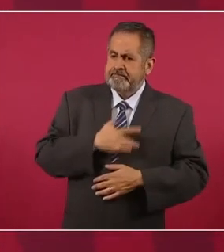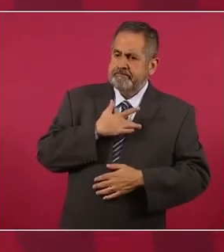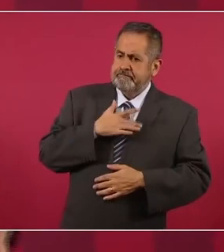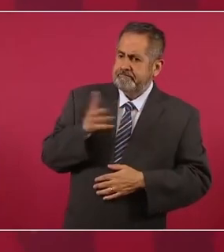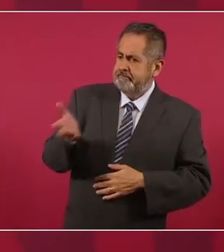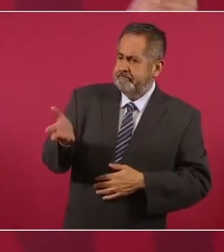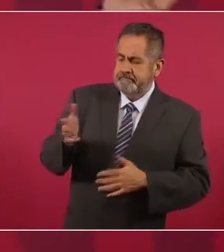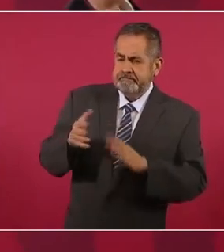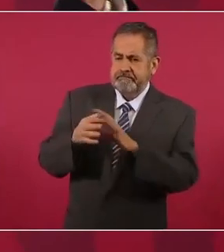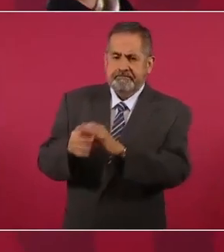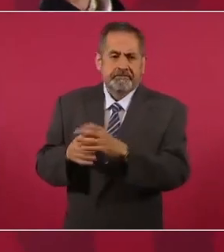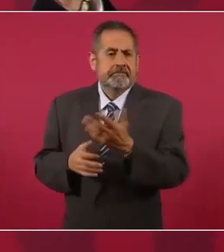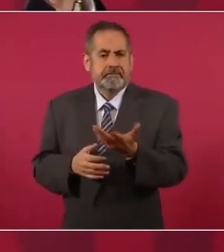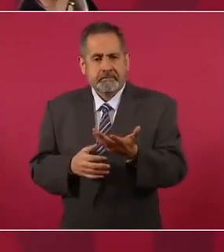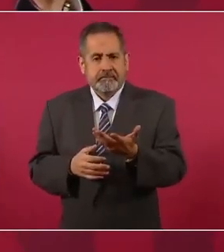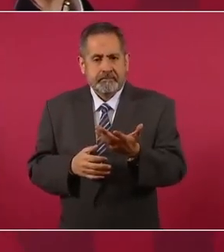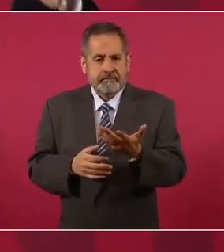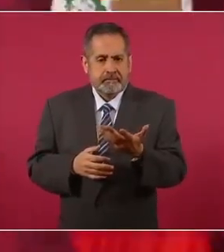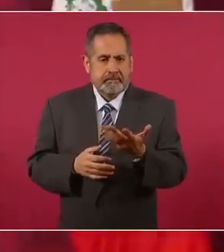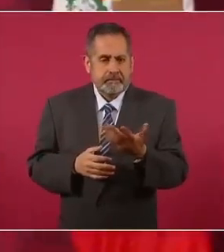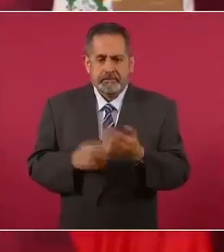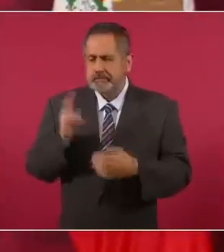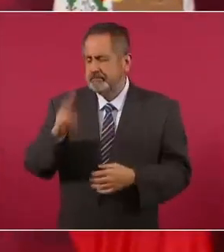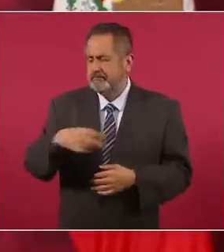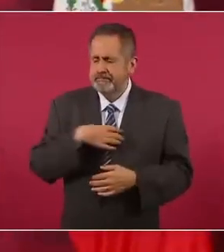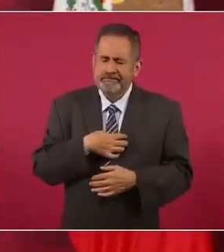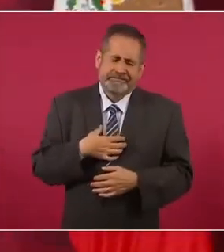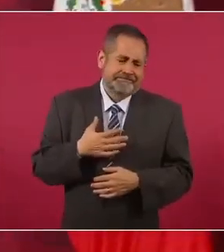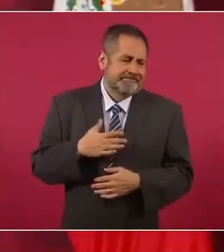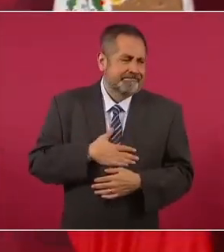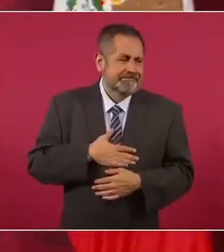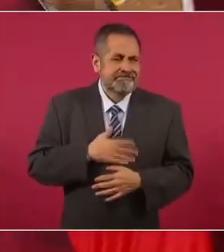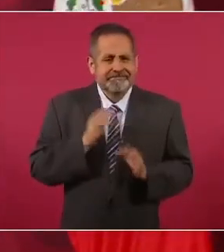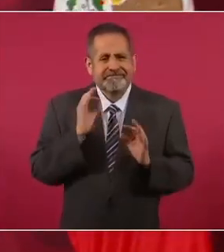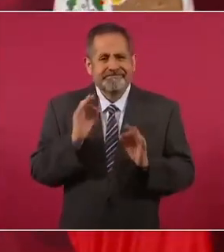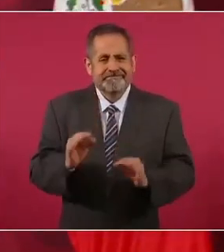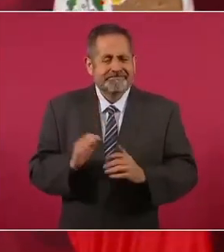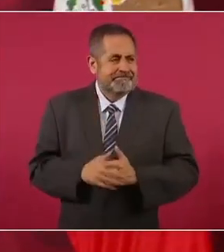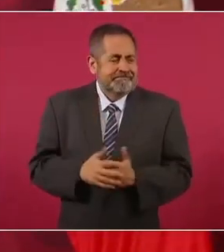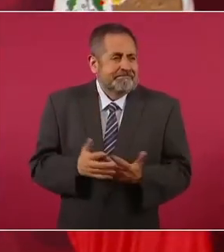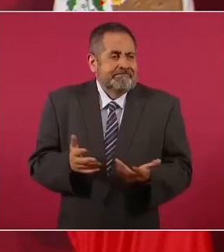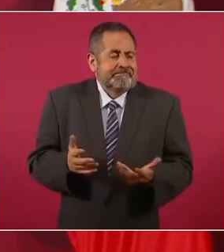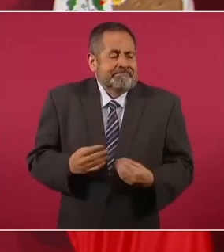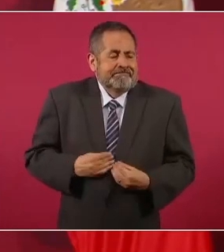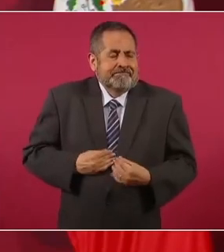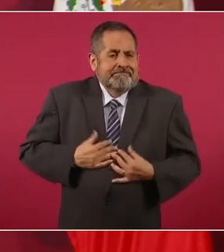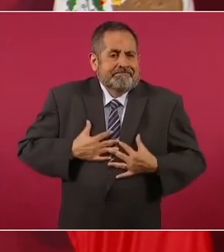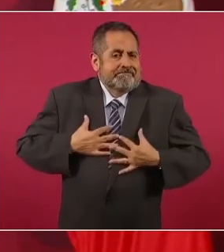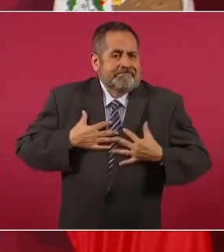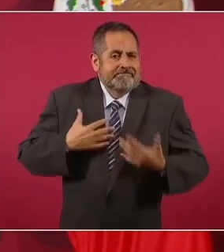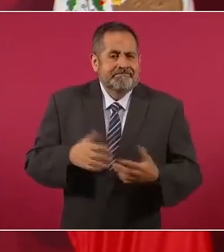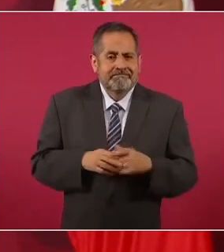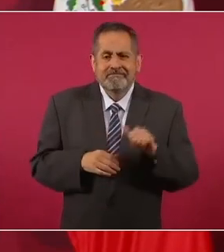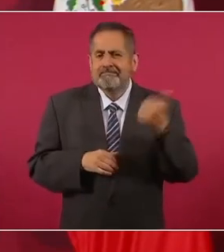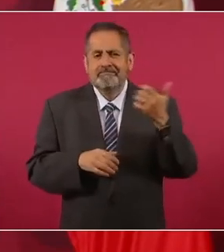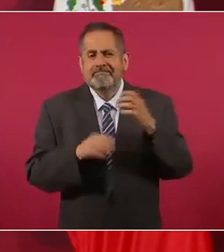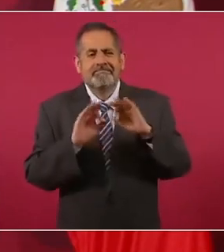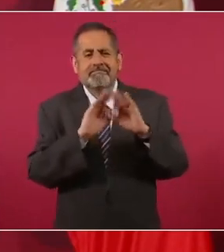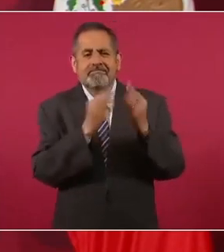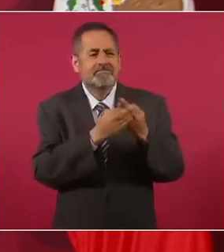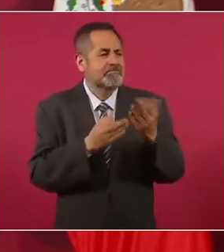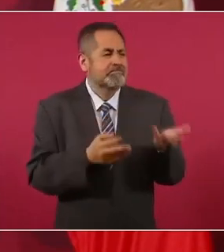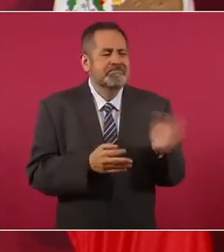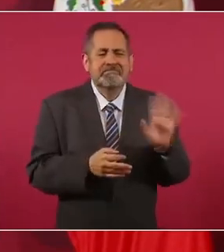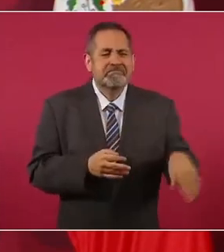y generar una satisfacción que no se obtiene con